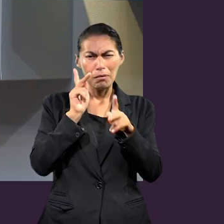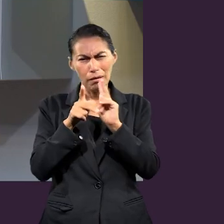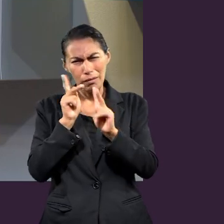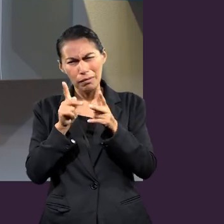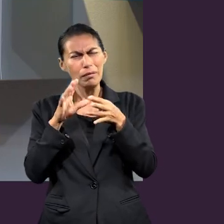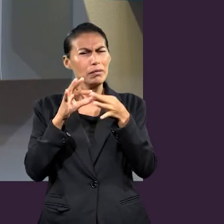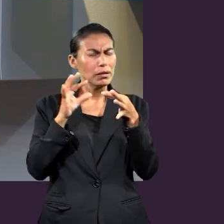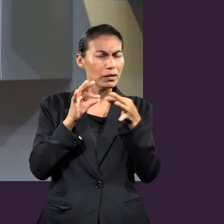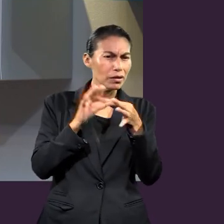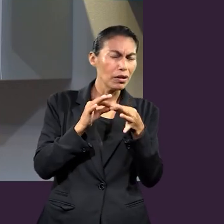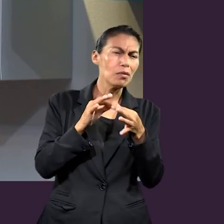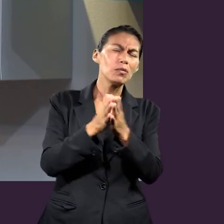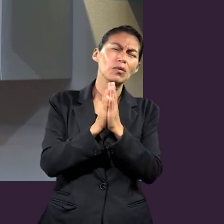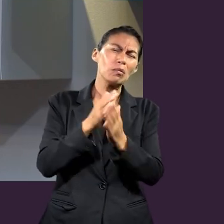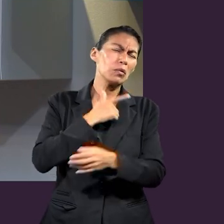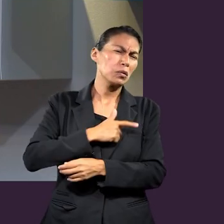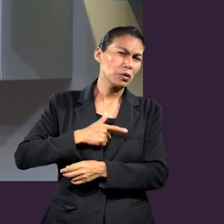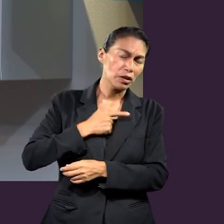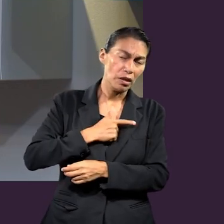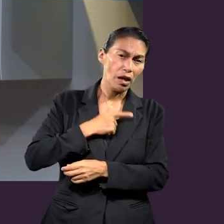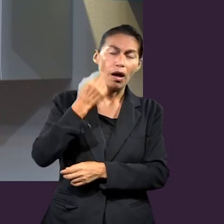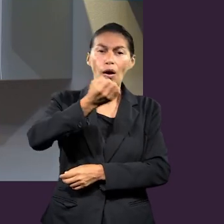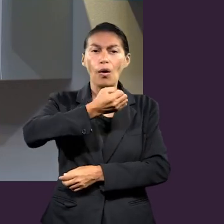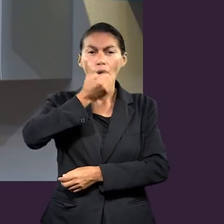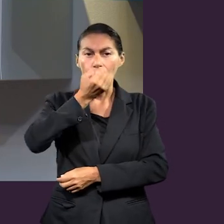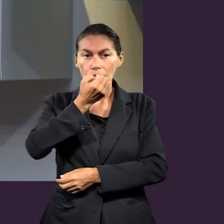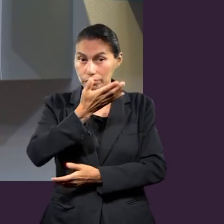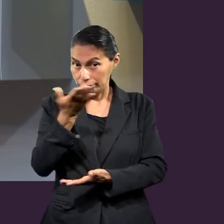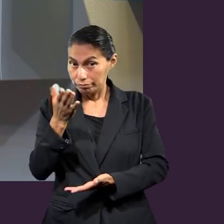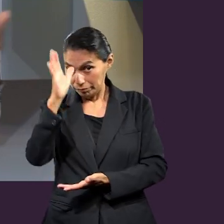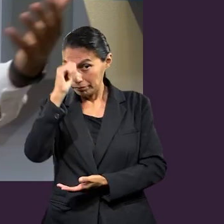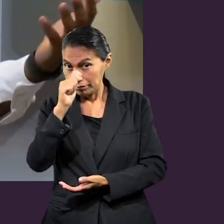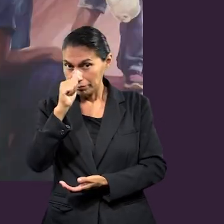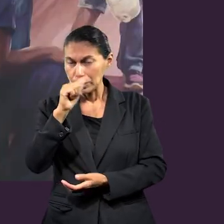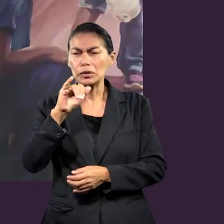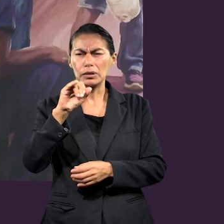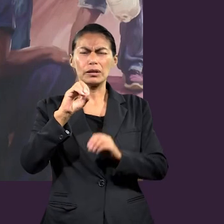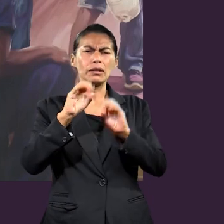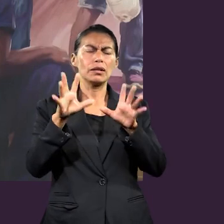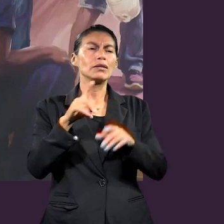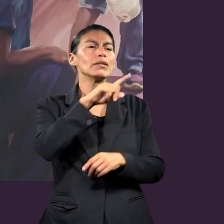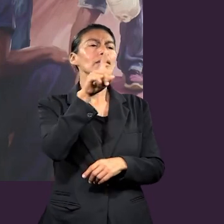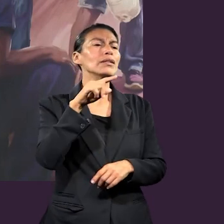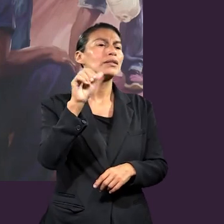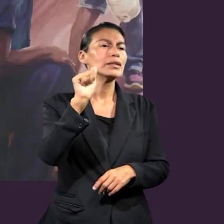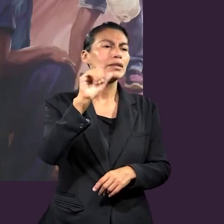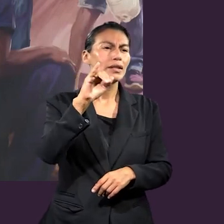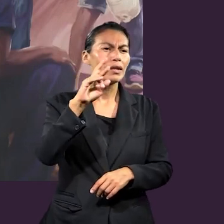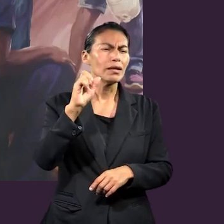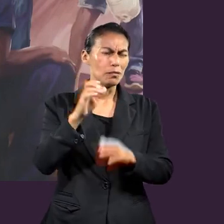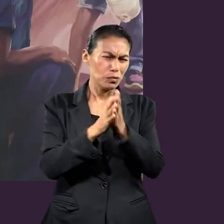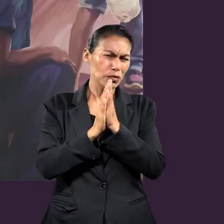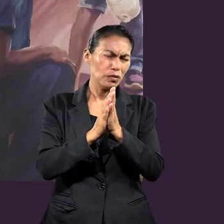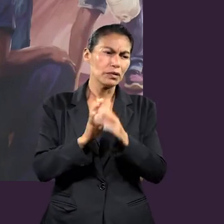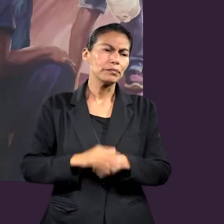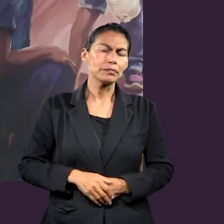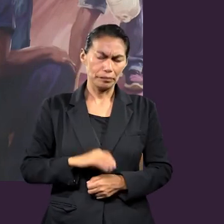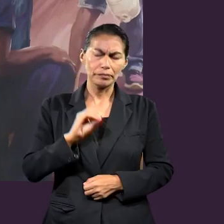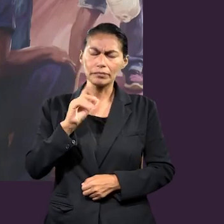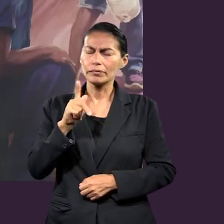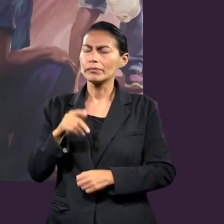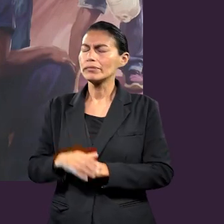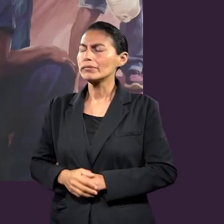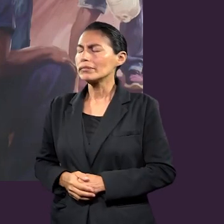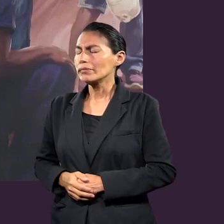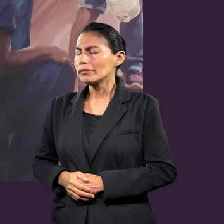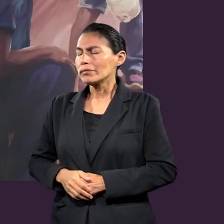lección, me gustaría que tengamos una oración, ¿les parece? Claro que sí. Sara, por favor. Ok. Querido Dios que estás en los